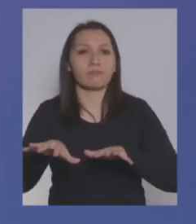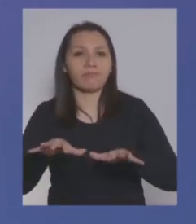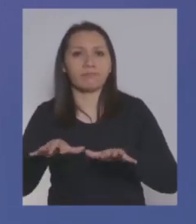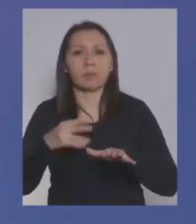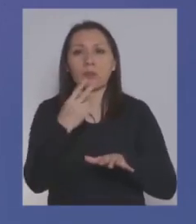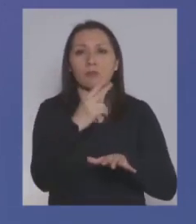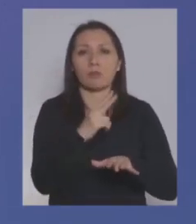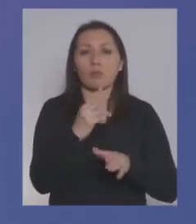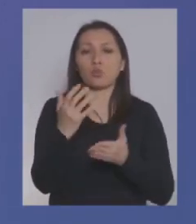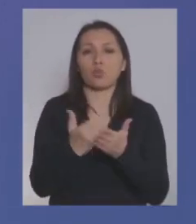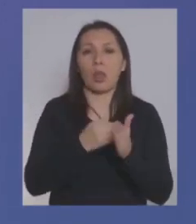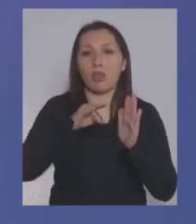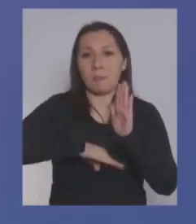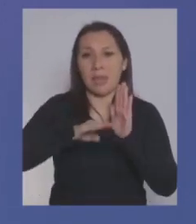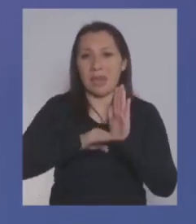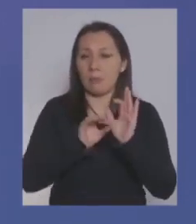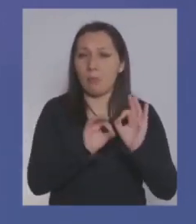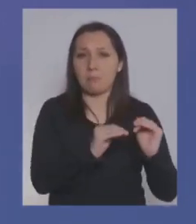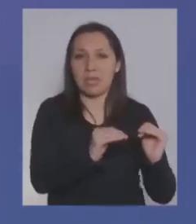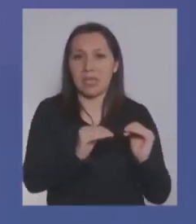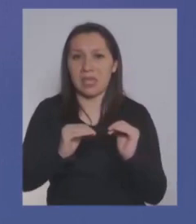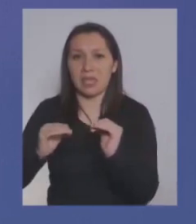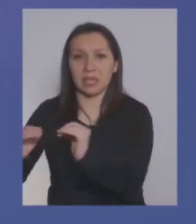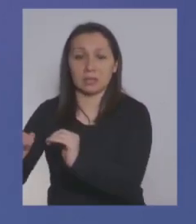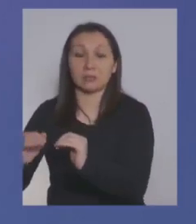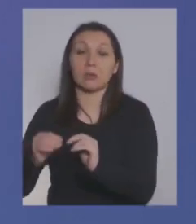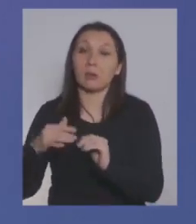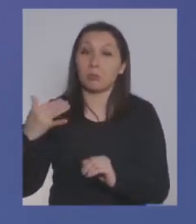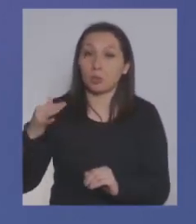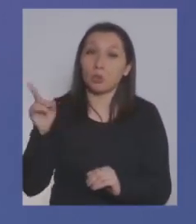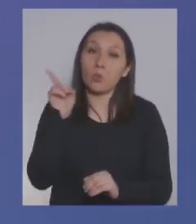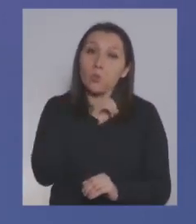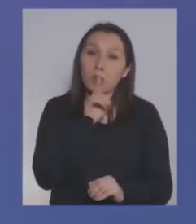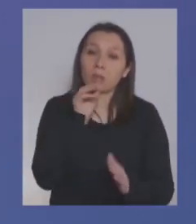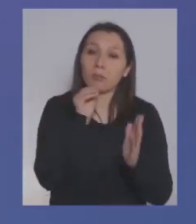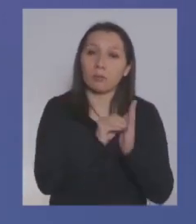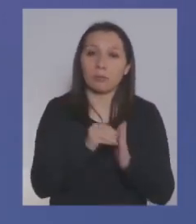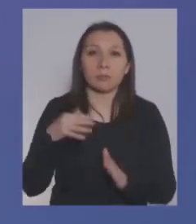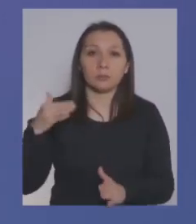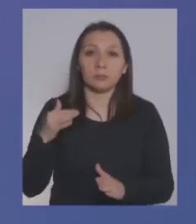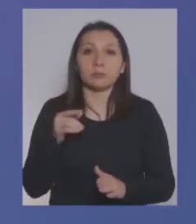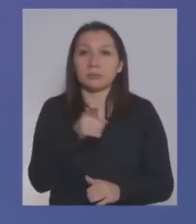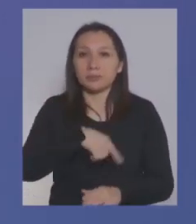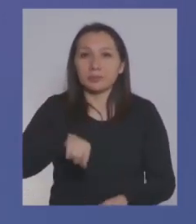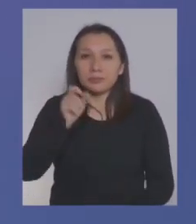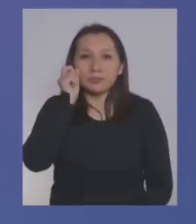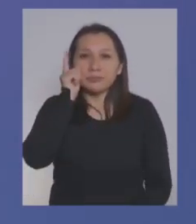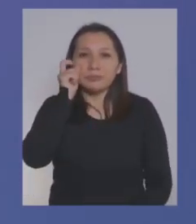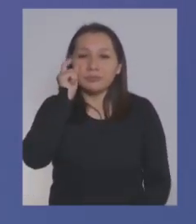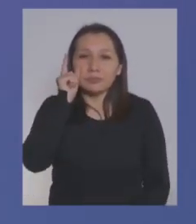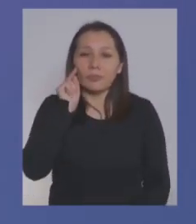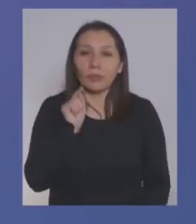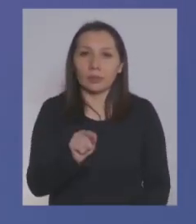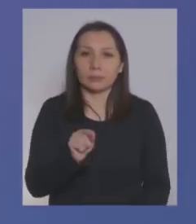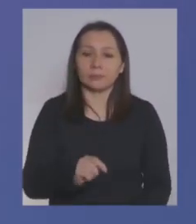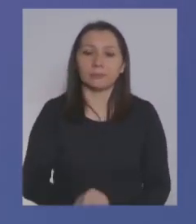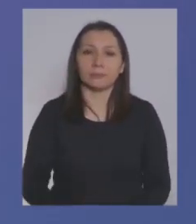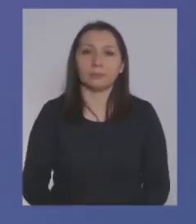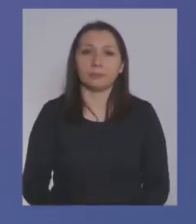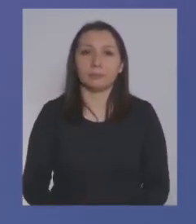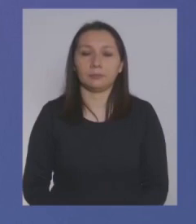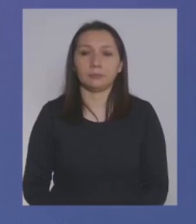de ese salario mínimo quiero agregar un último elemento que es súper importante para que se entienda el punto